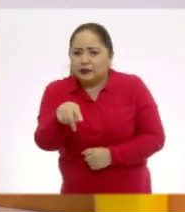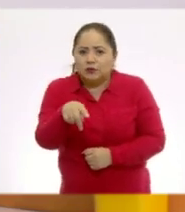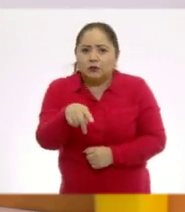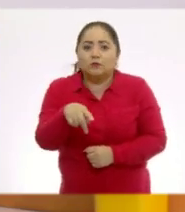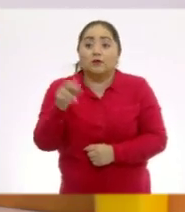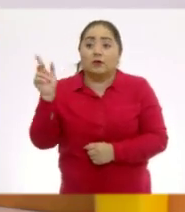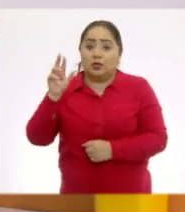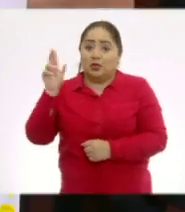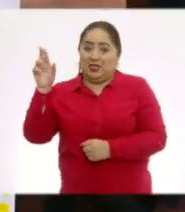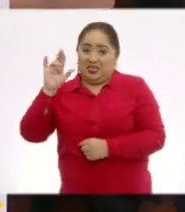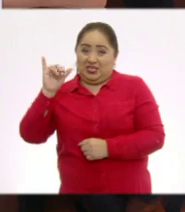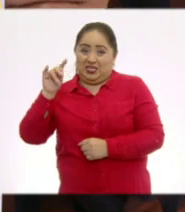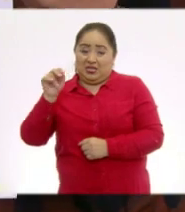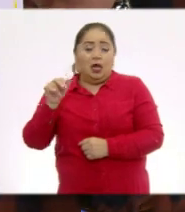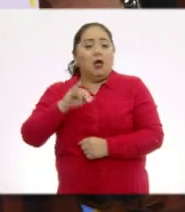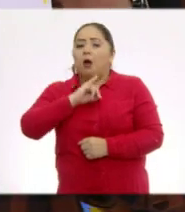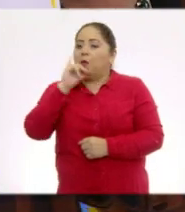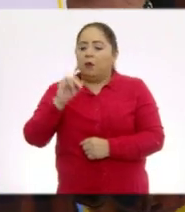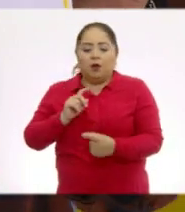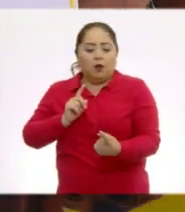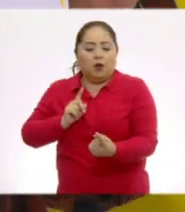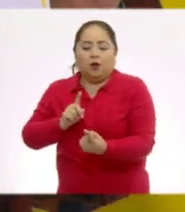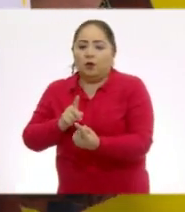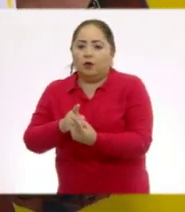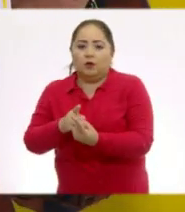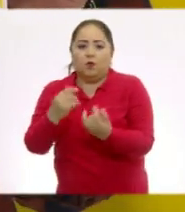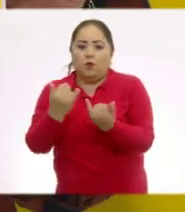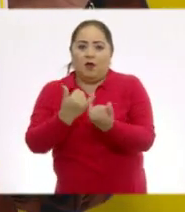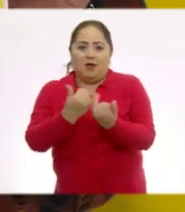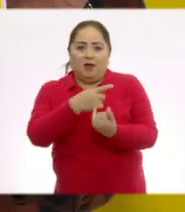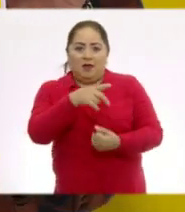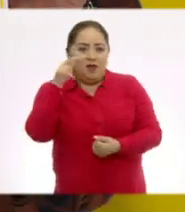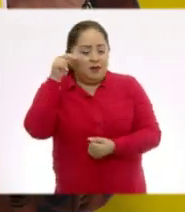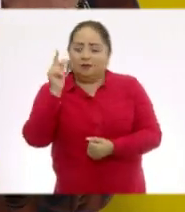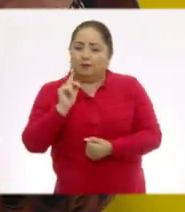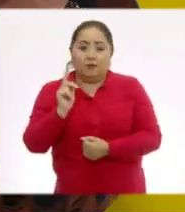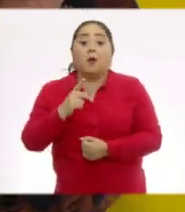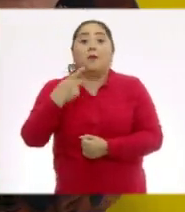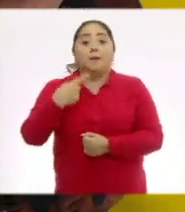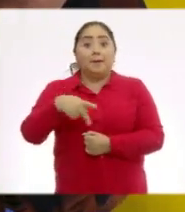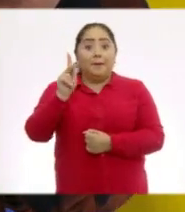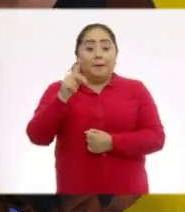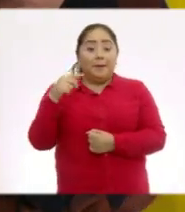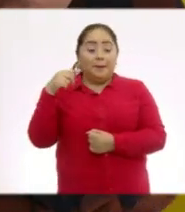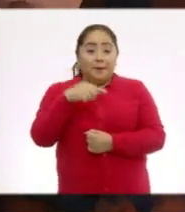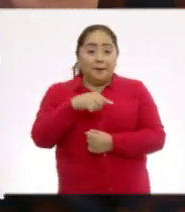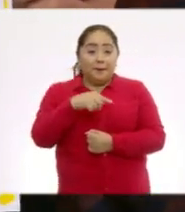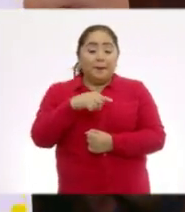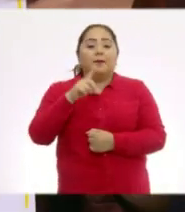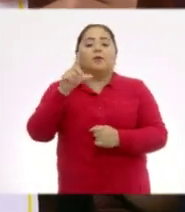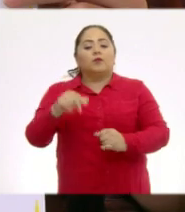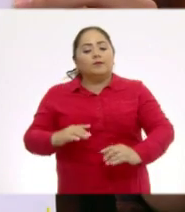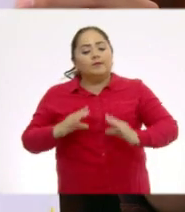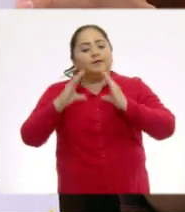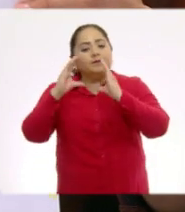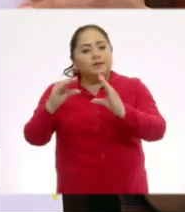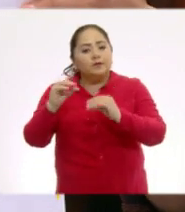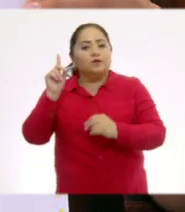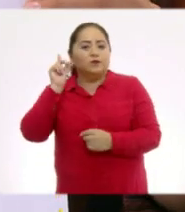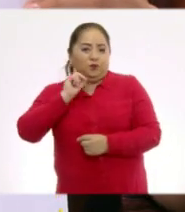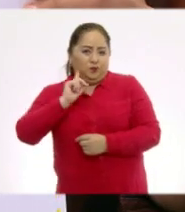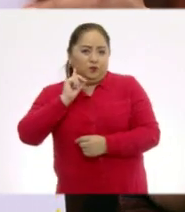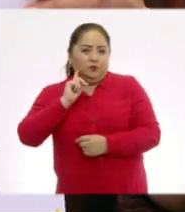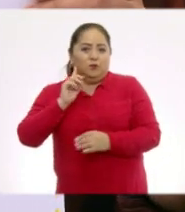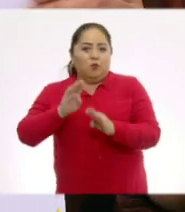Rita nunca se acercaba tanto como Timbal. Pero ella le enseñó a Paloma a